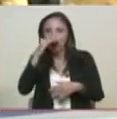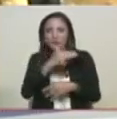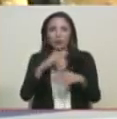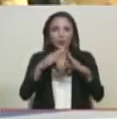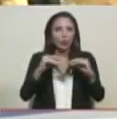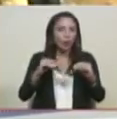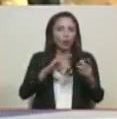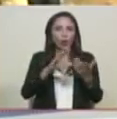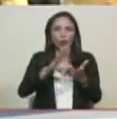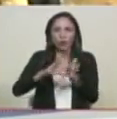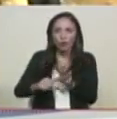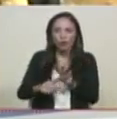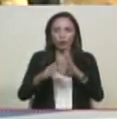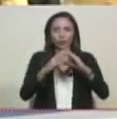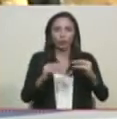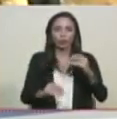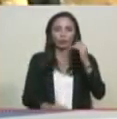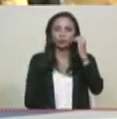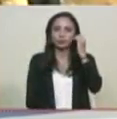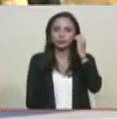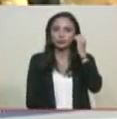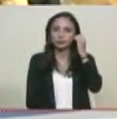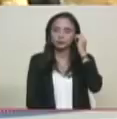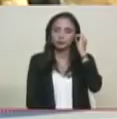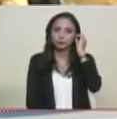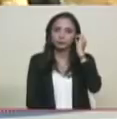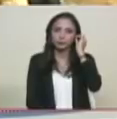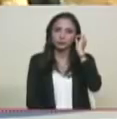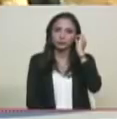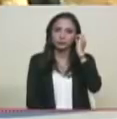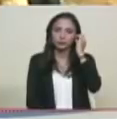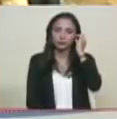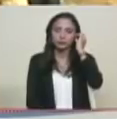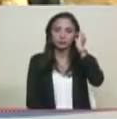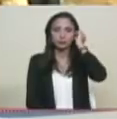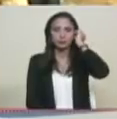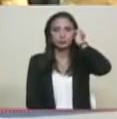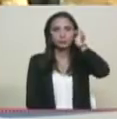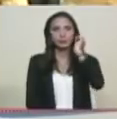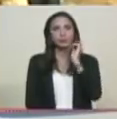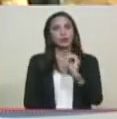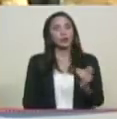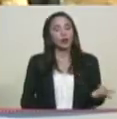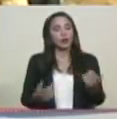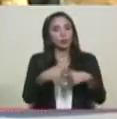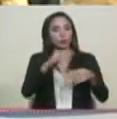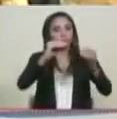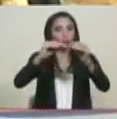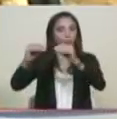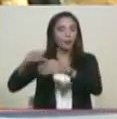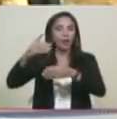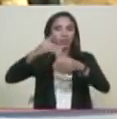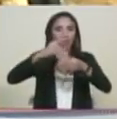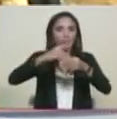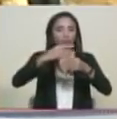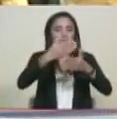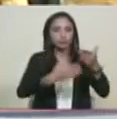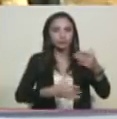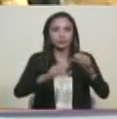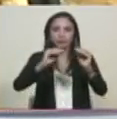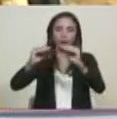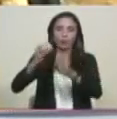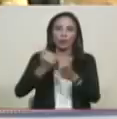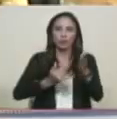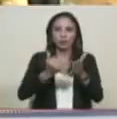de los venezolanos. Tenemos que crear un nuevo sistema. Por eso convoqué el censo. Y por